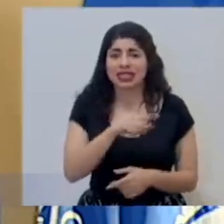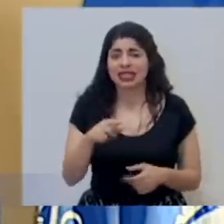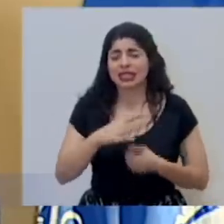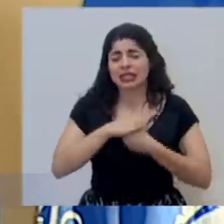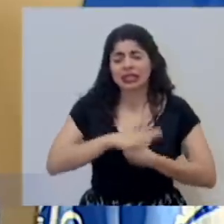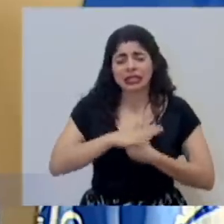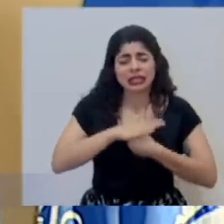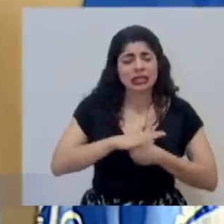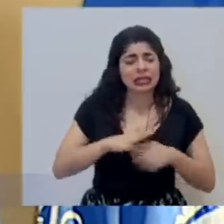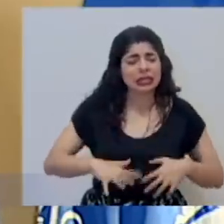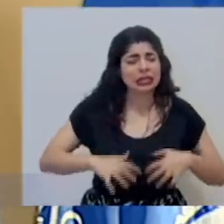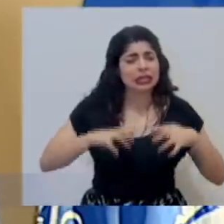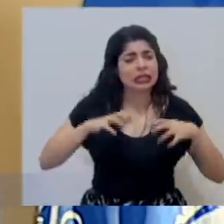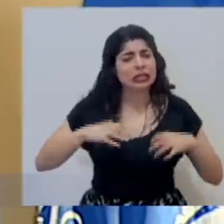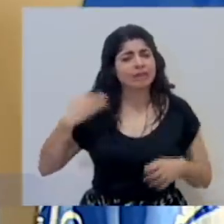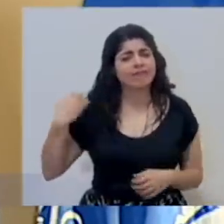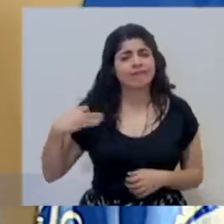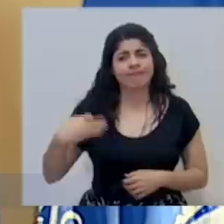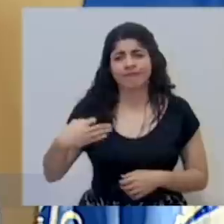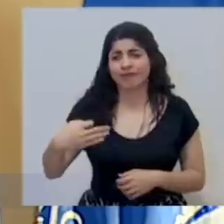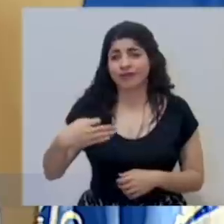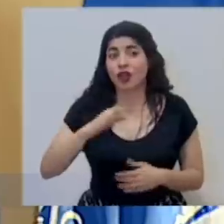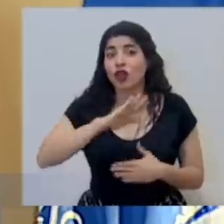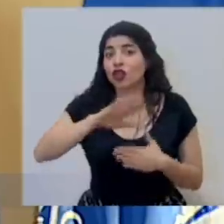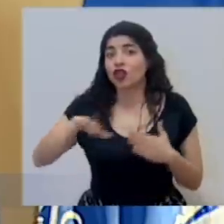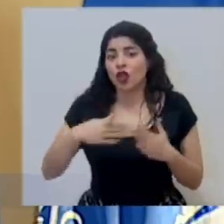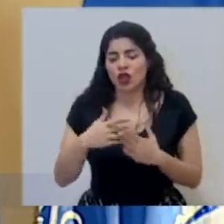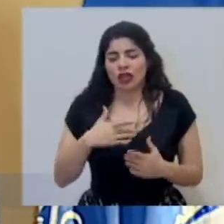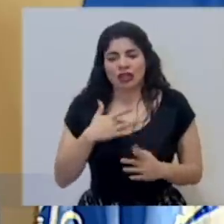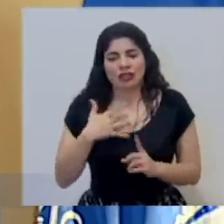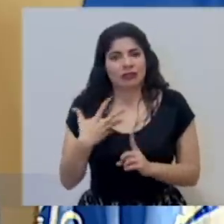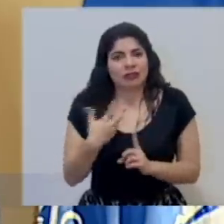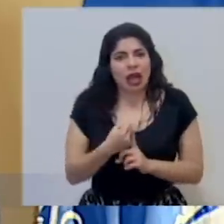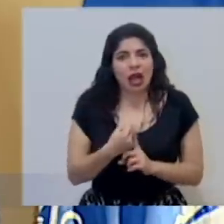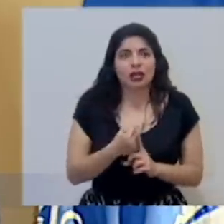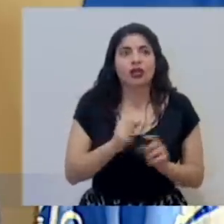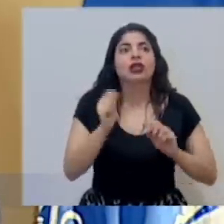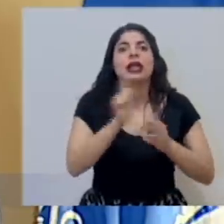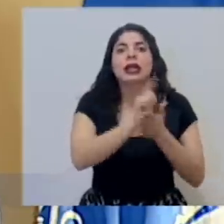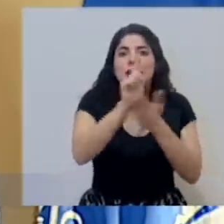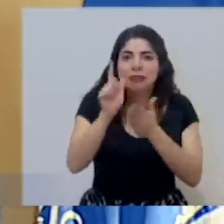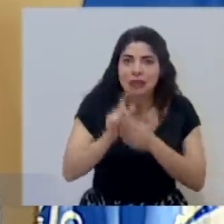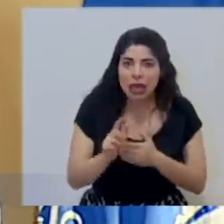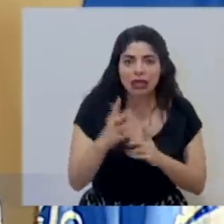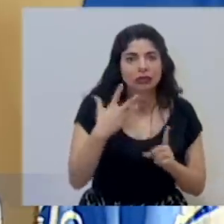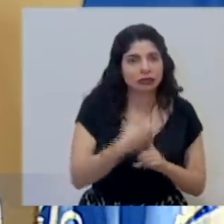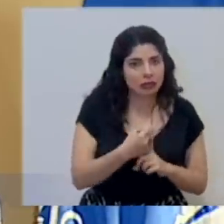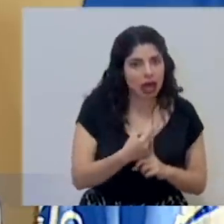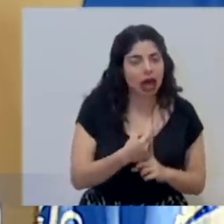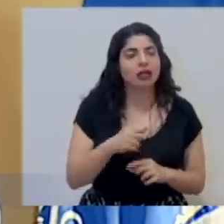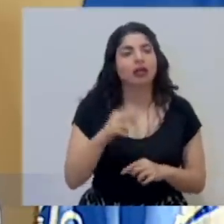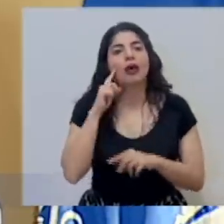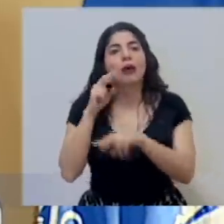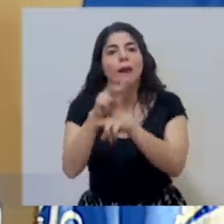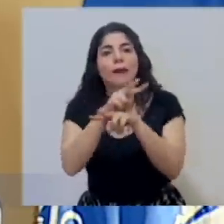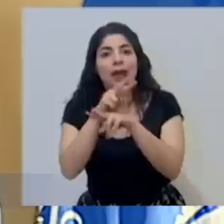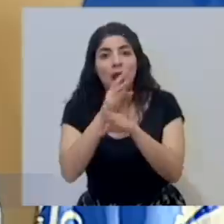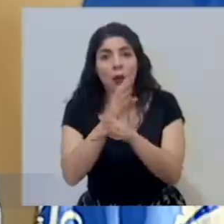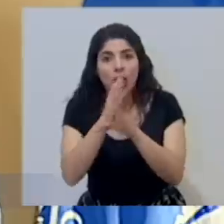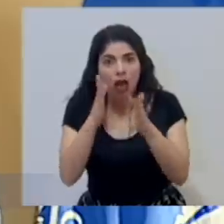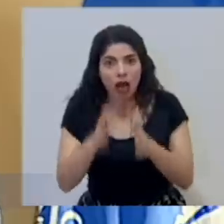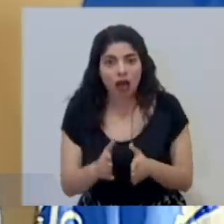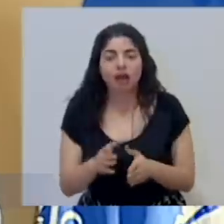que se vive a diario en donde todos se ven afectados desde el personal de aseo hasta el personal de vigilancia,